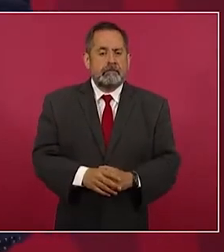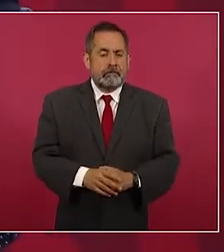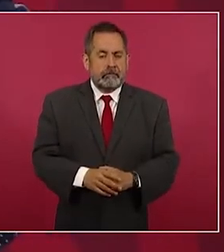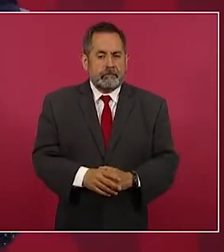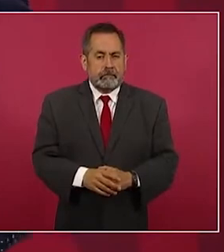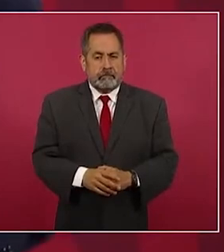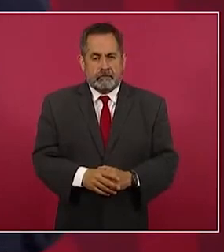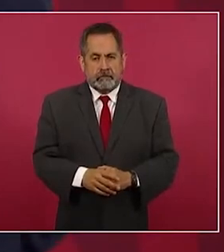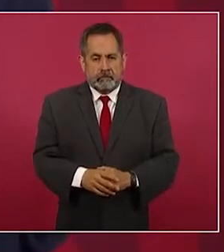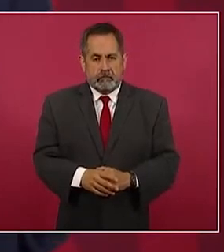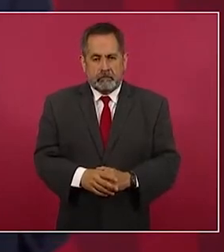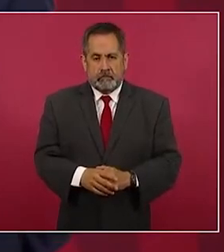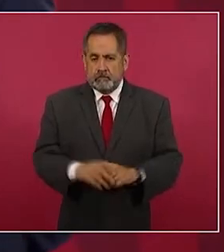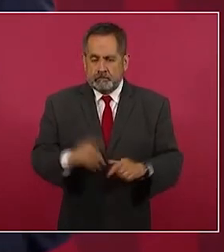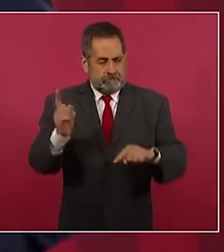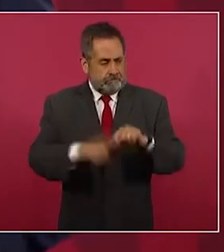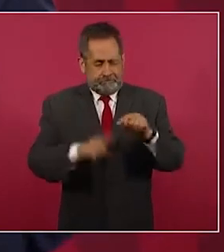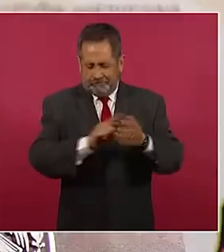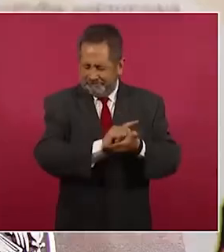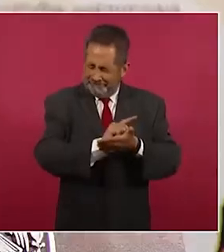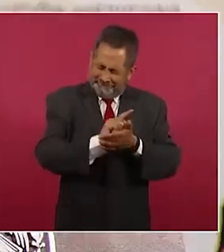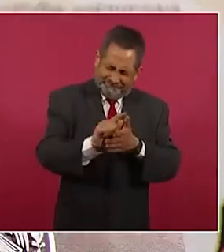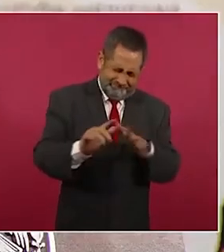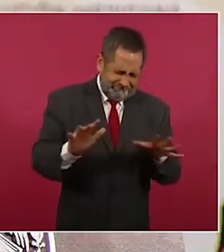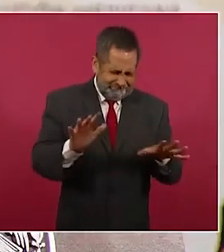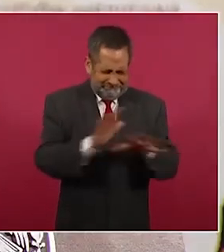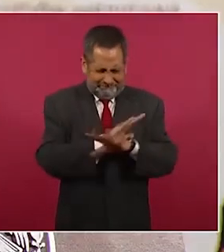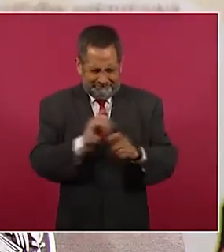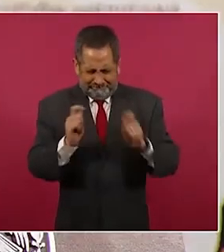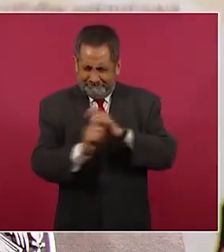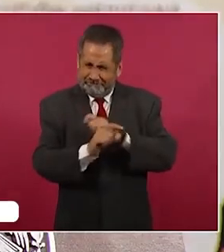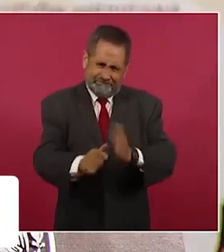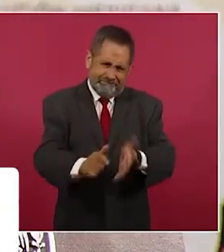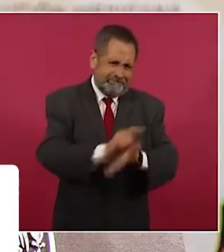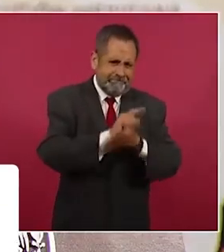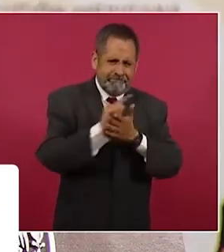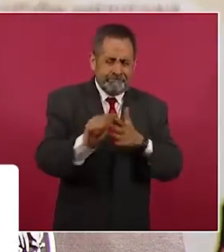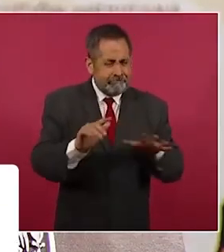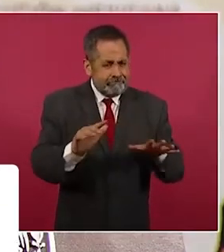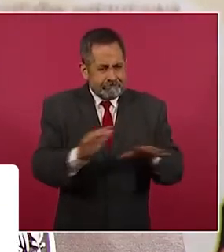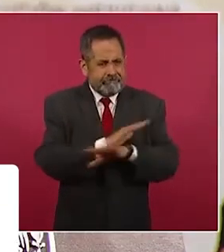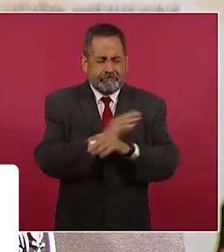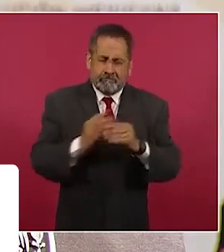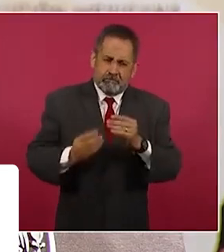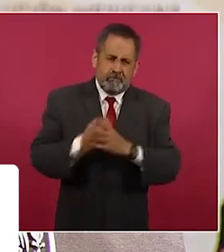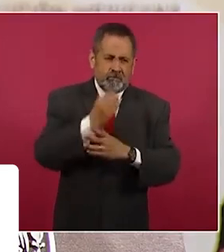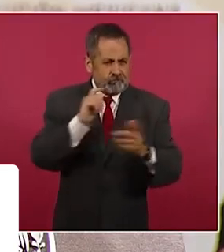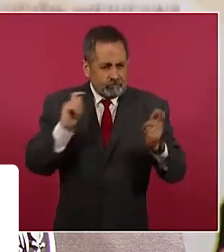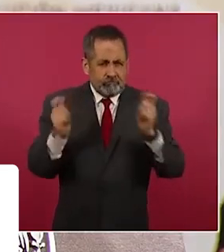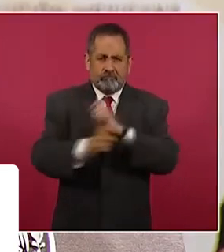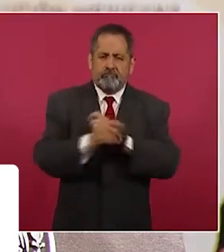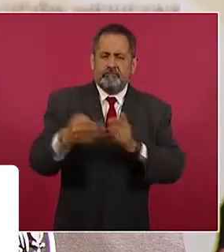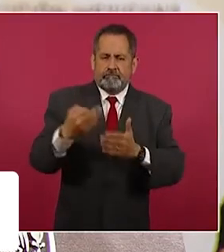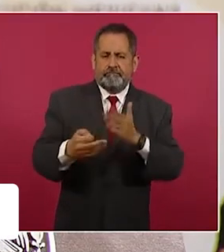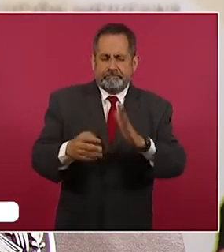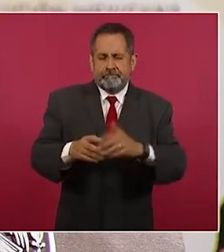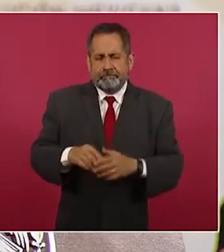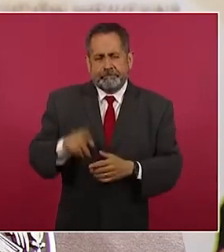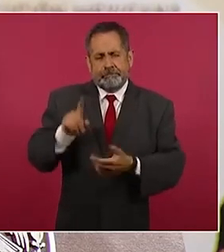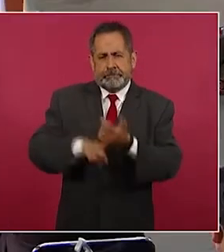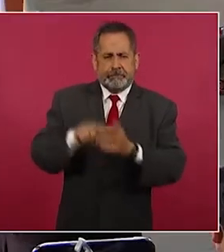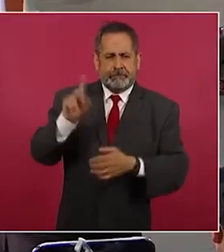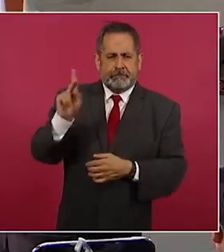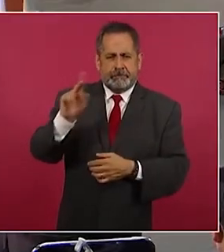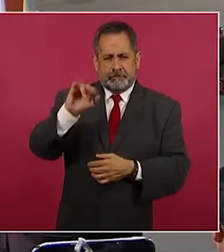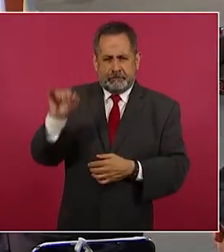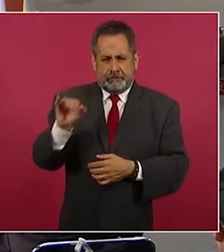que se lleve a cabo una reforma, una transformación en el Poder Judicial,